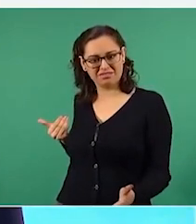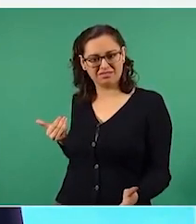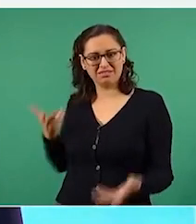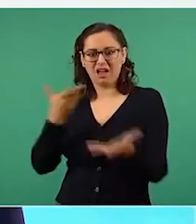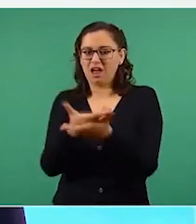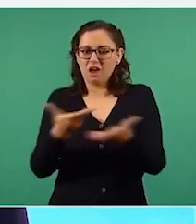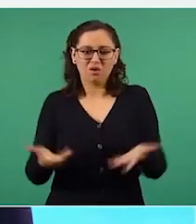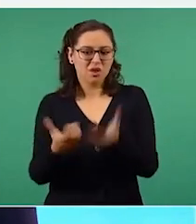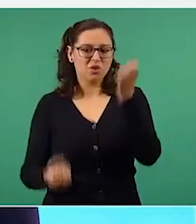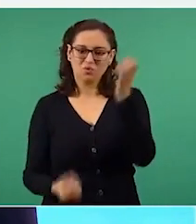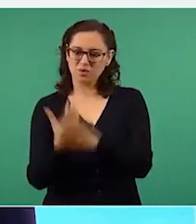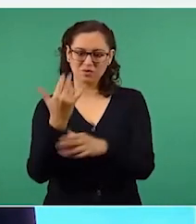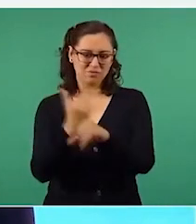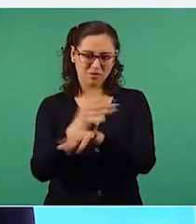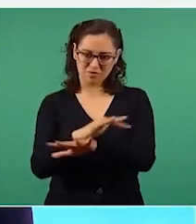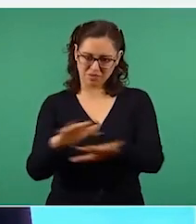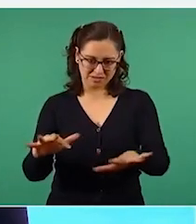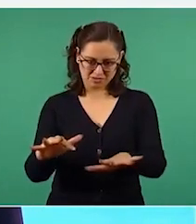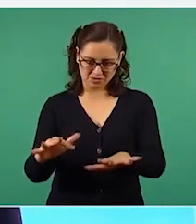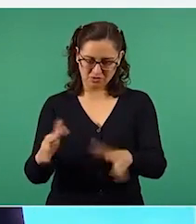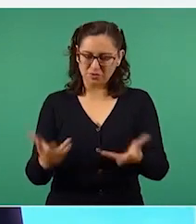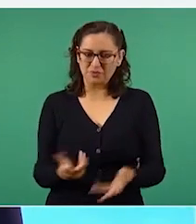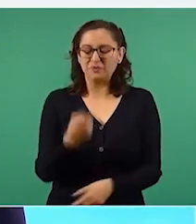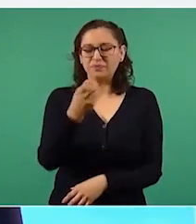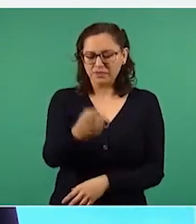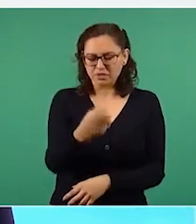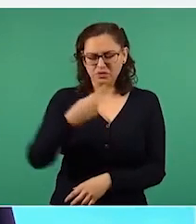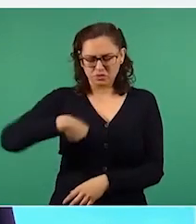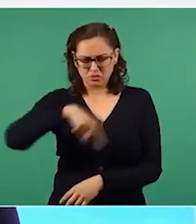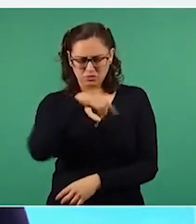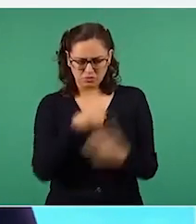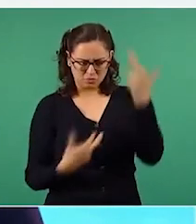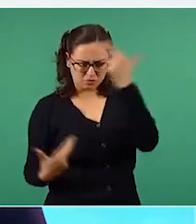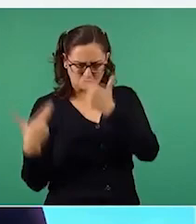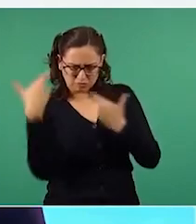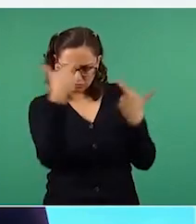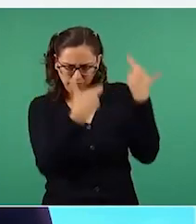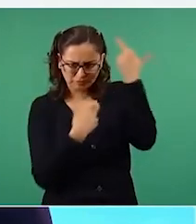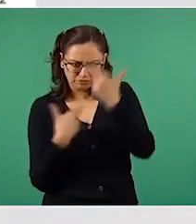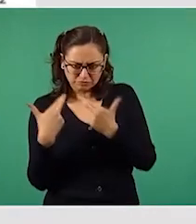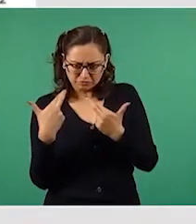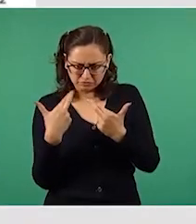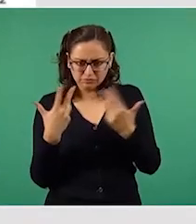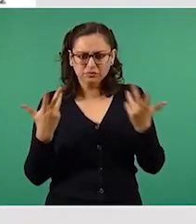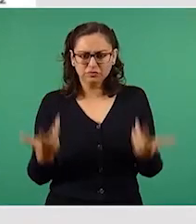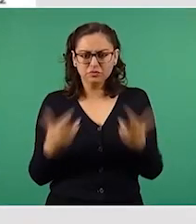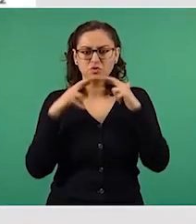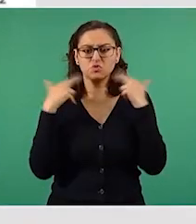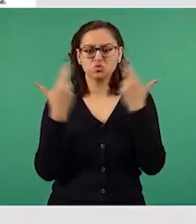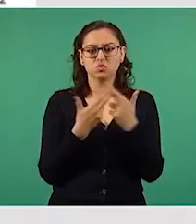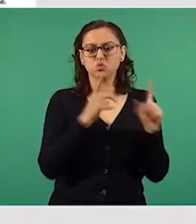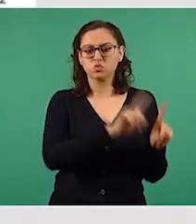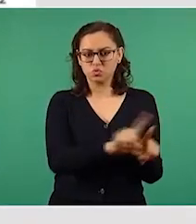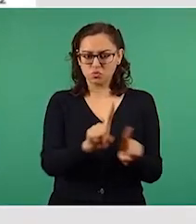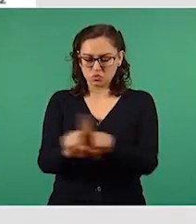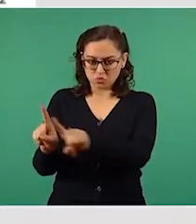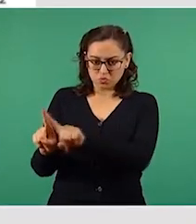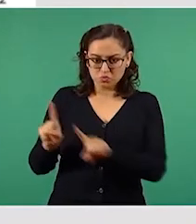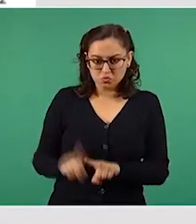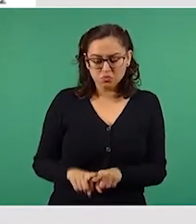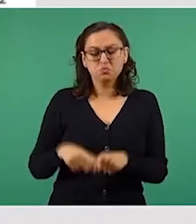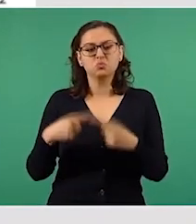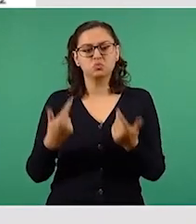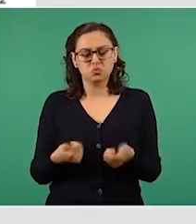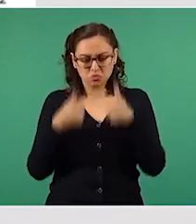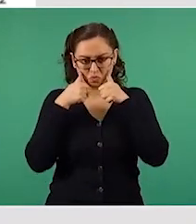A lo largo de la elaboración del análisis costo-beneficio se llevaron reuniones periódicas de seguimiento con la